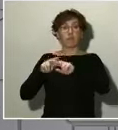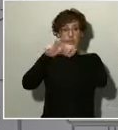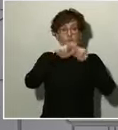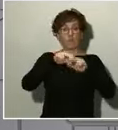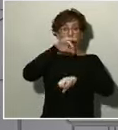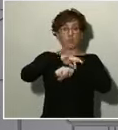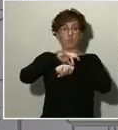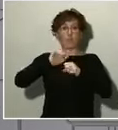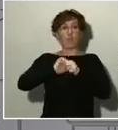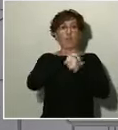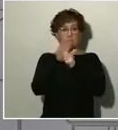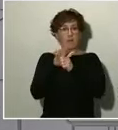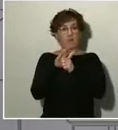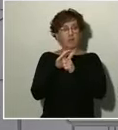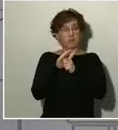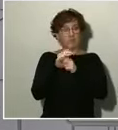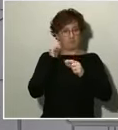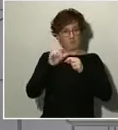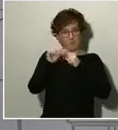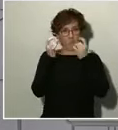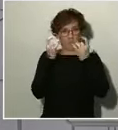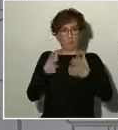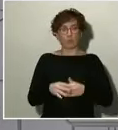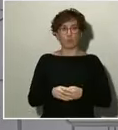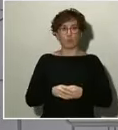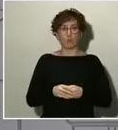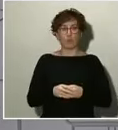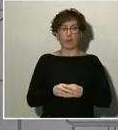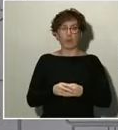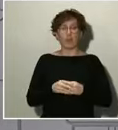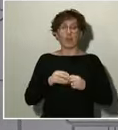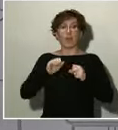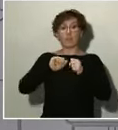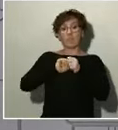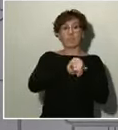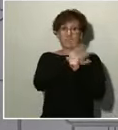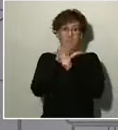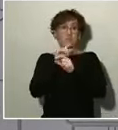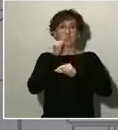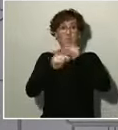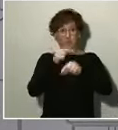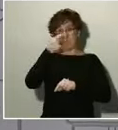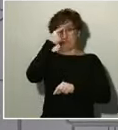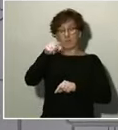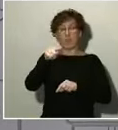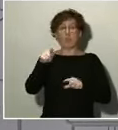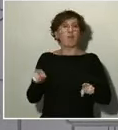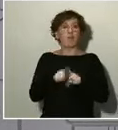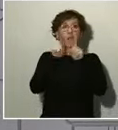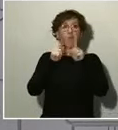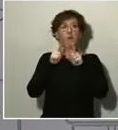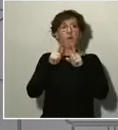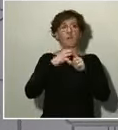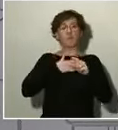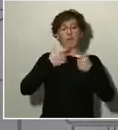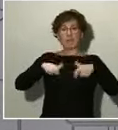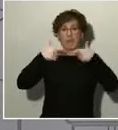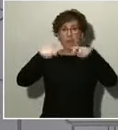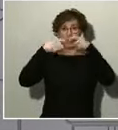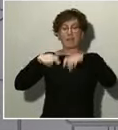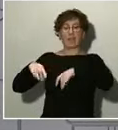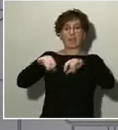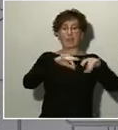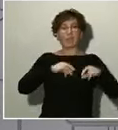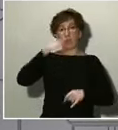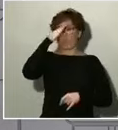El virus, como he dicho en otras muchas ocasiones, no distingue entre ideologías, ni clases, ni territorios. Desgraciadamente nos está golpeando a